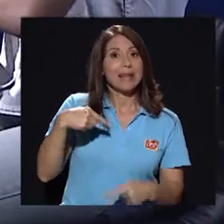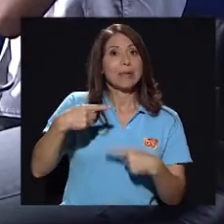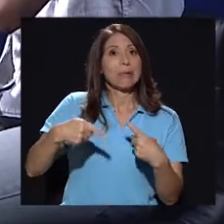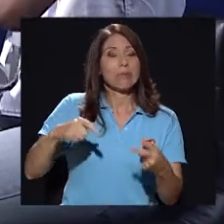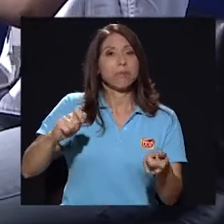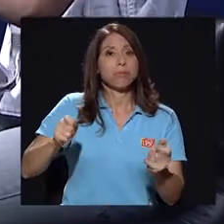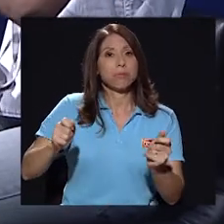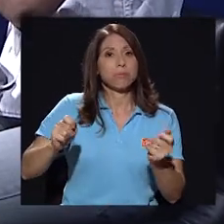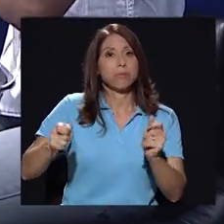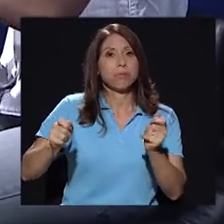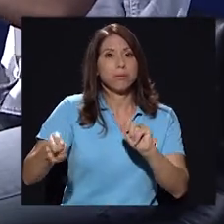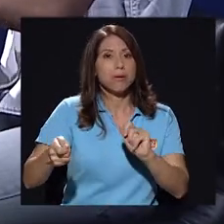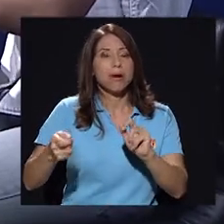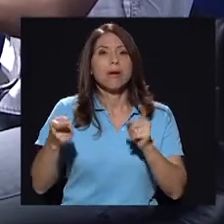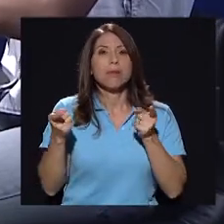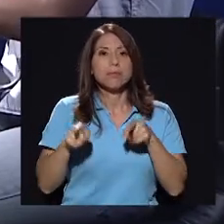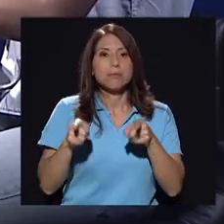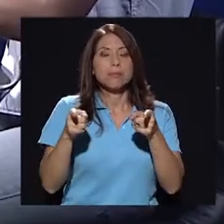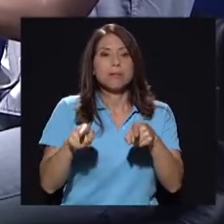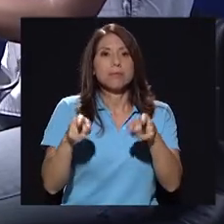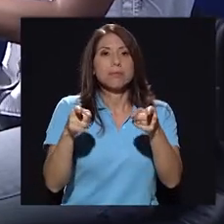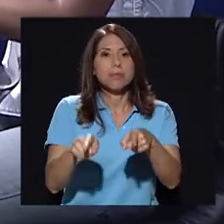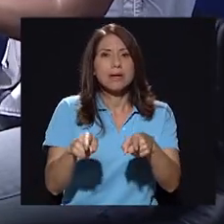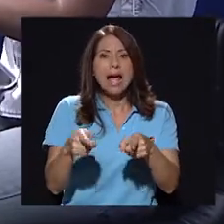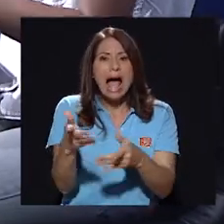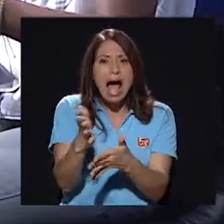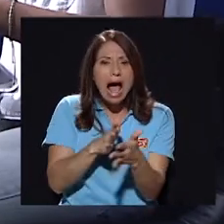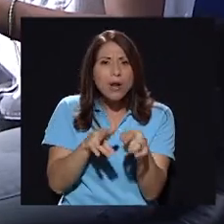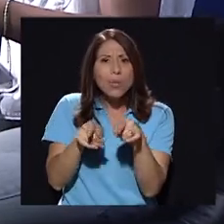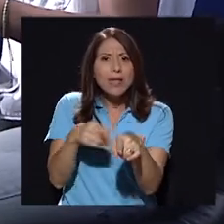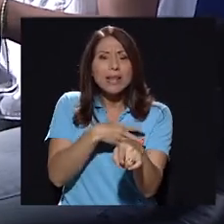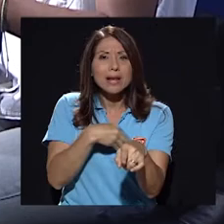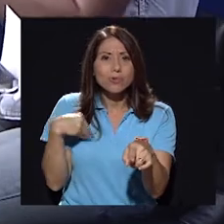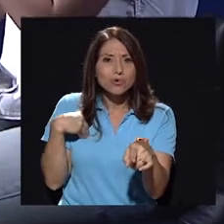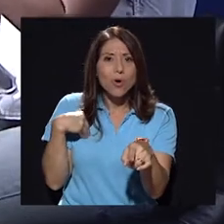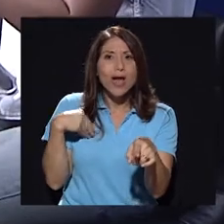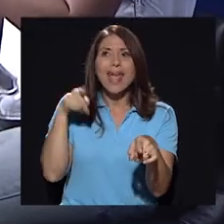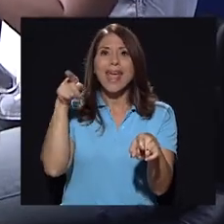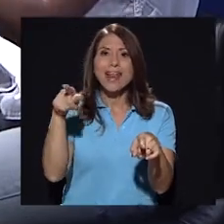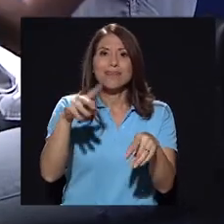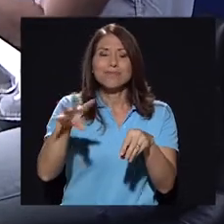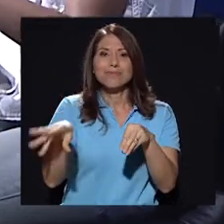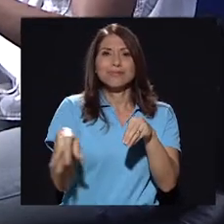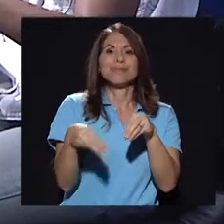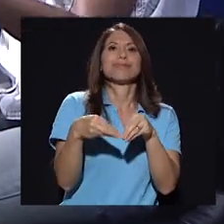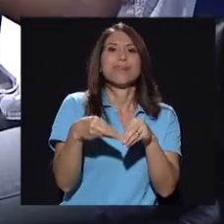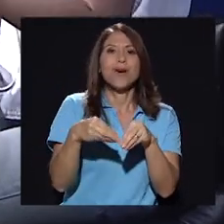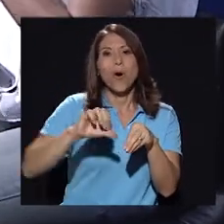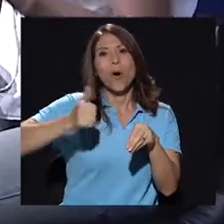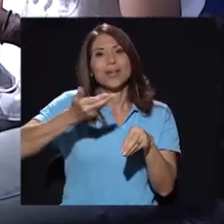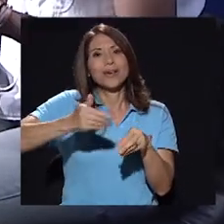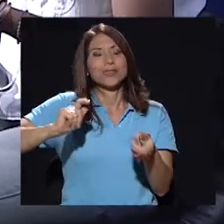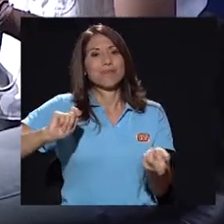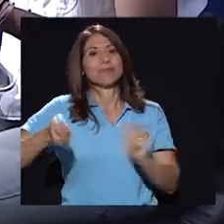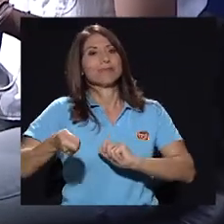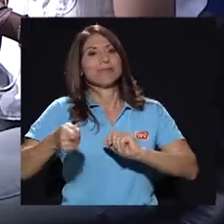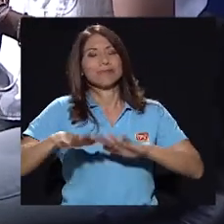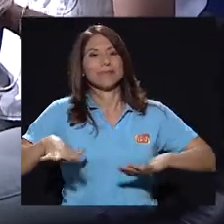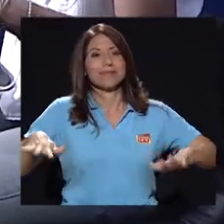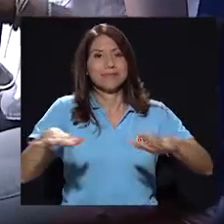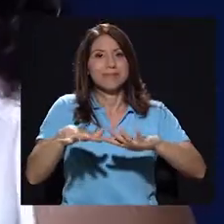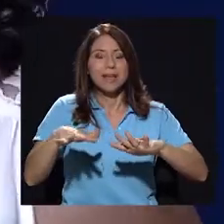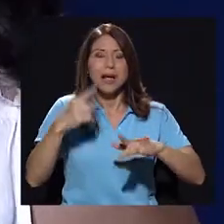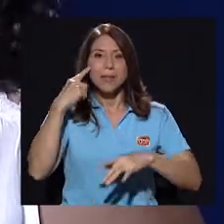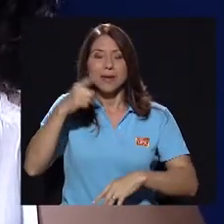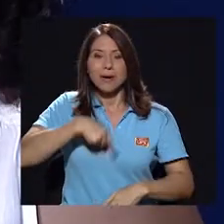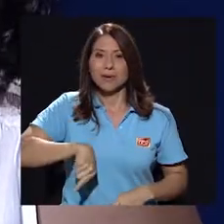sí va cambiando conforme va sucediendo la escena. Si hay algo ahí que a le gustó, él lo va a agregar y va a cambiar completamente la